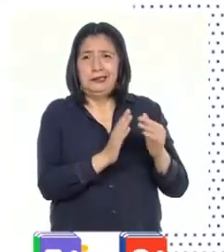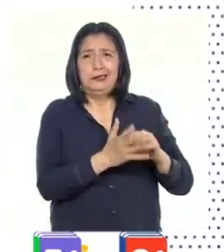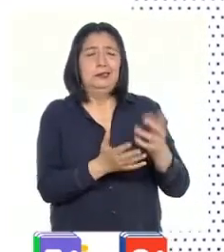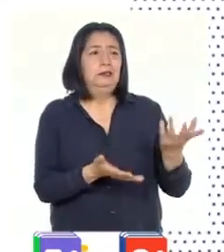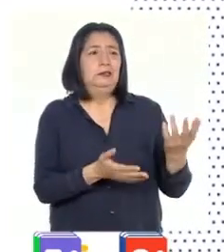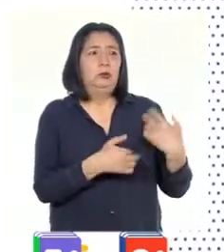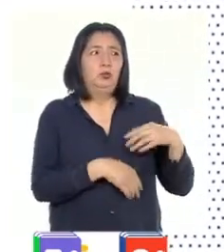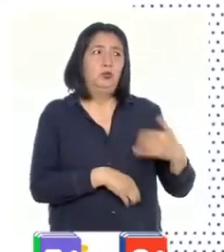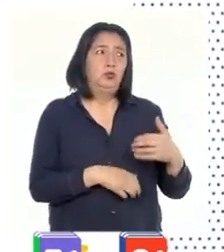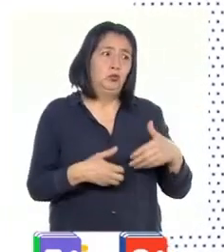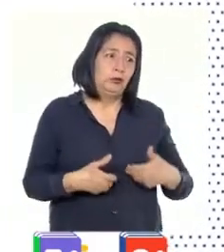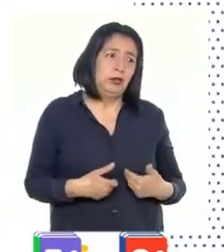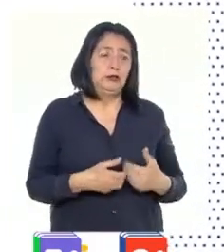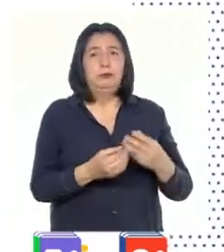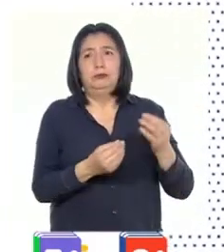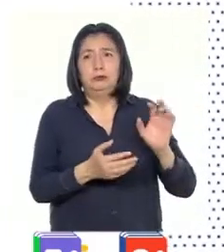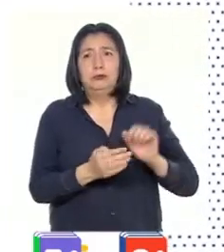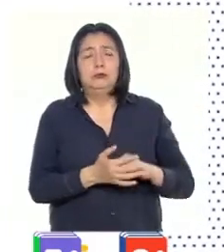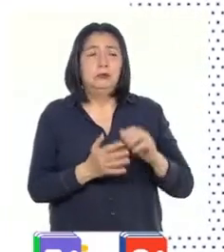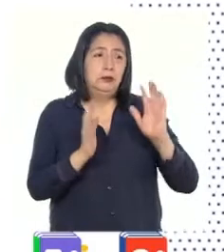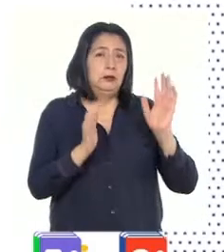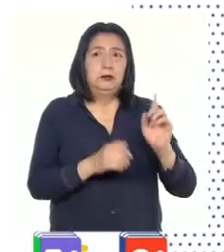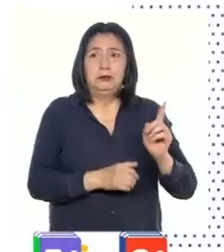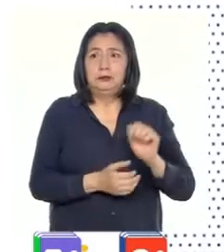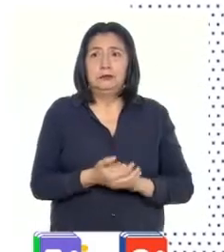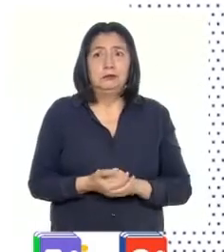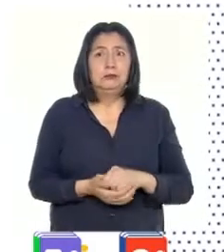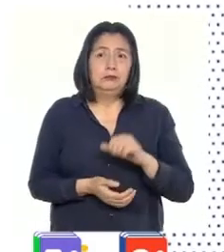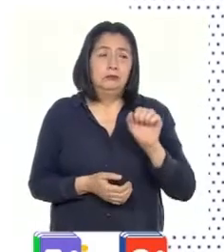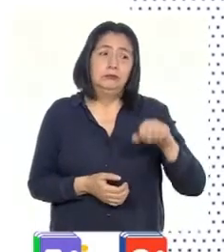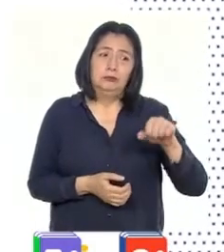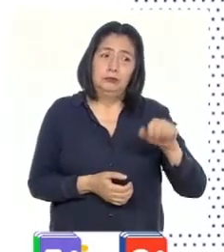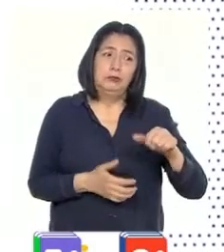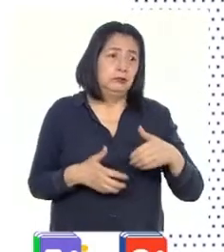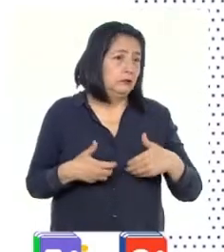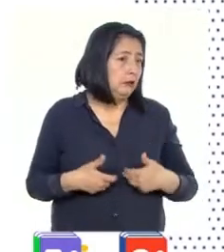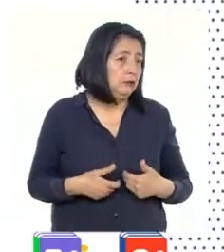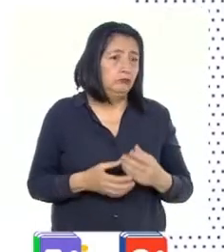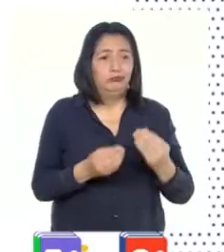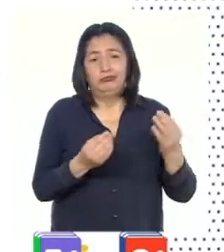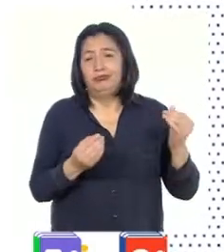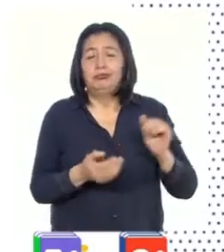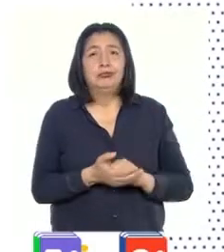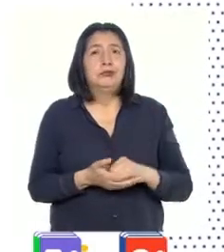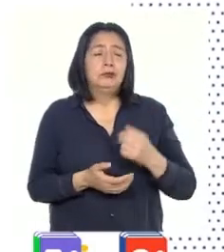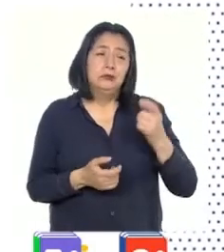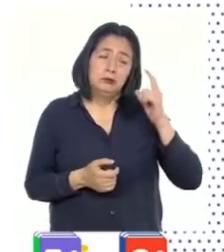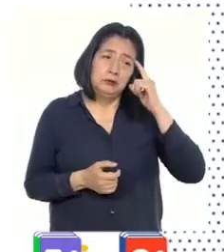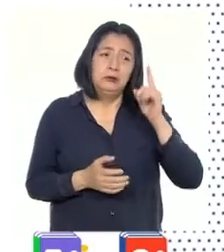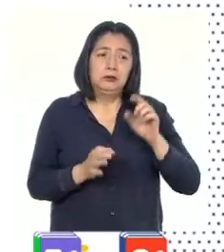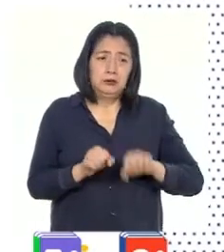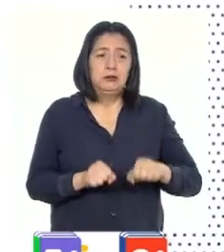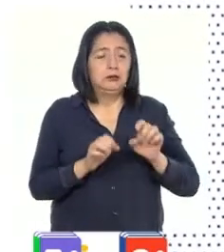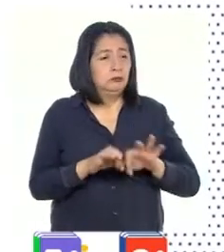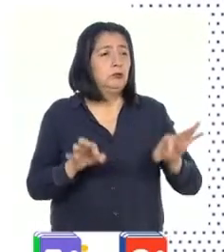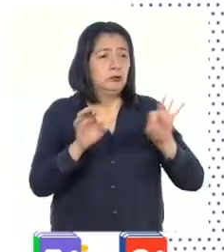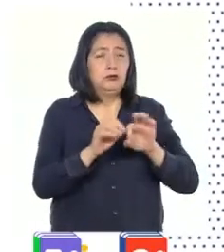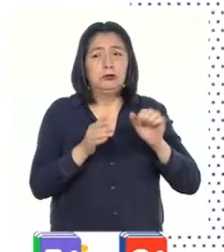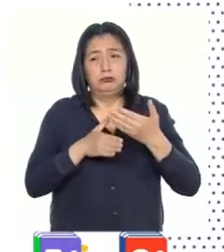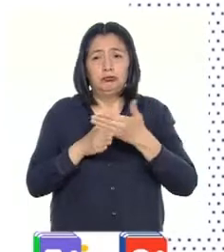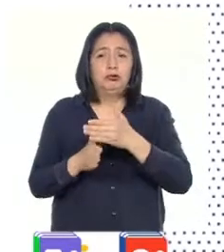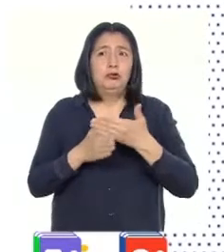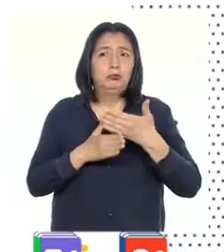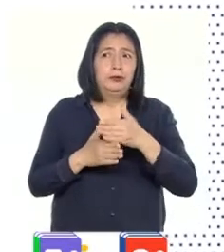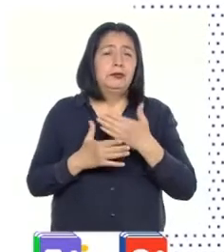agotadoras. O sea, parecería que no. Pero son súper agotadoras. Sí. Entonces, me parece importante que podamos